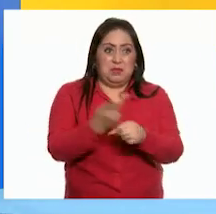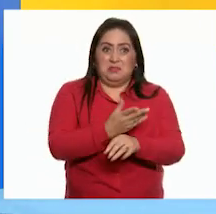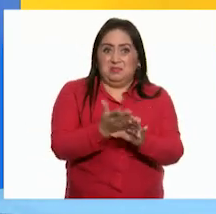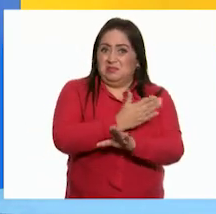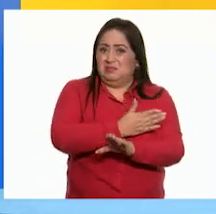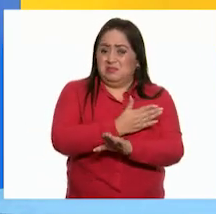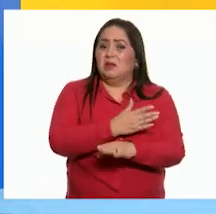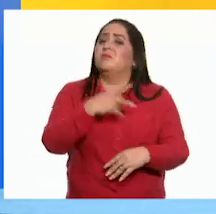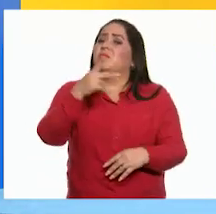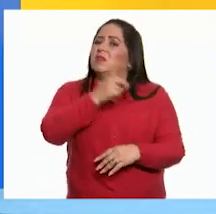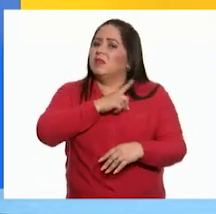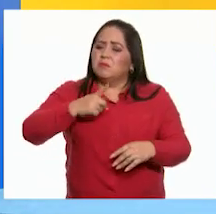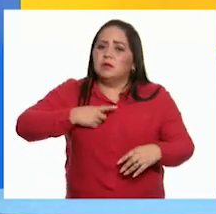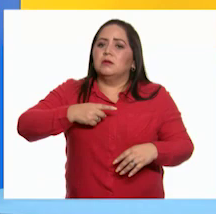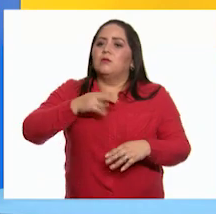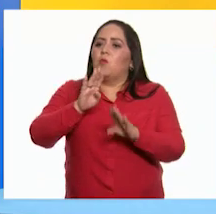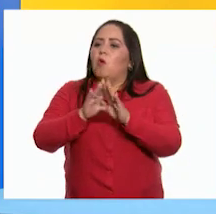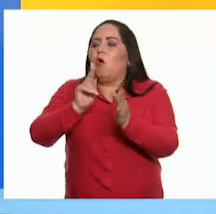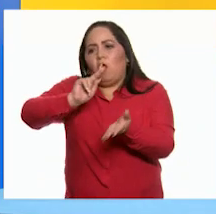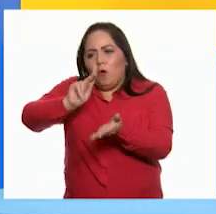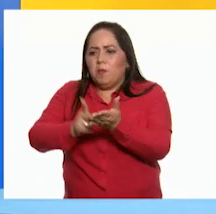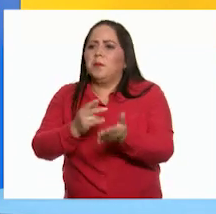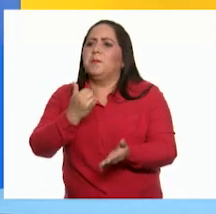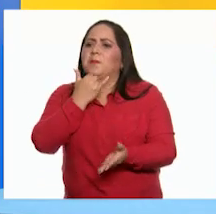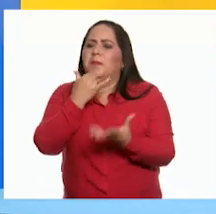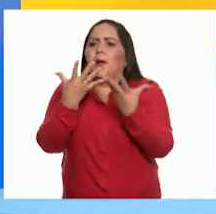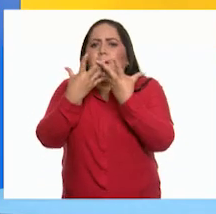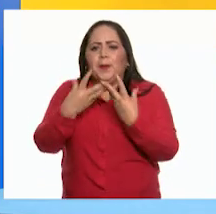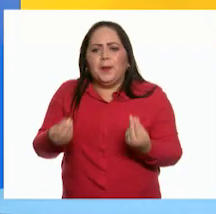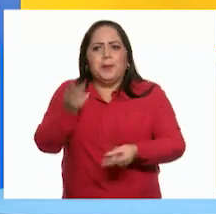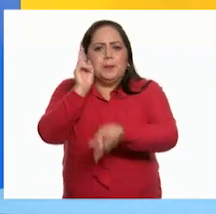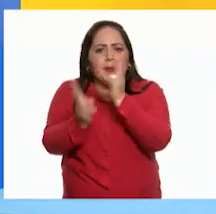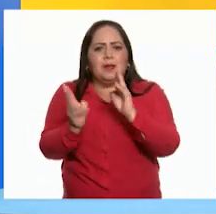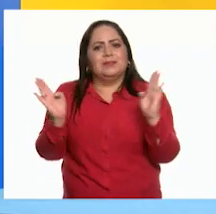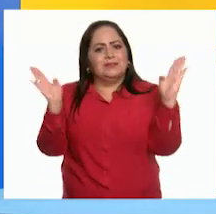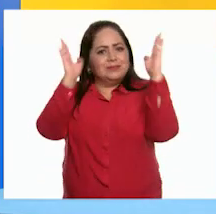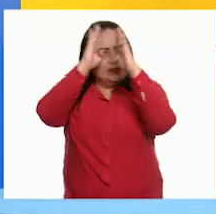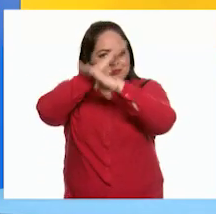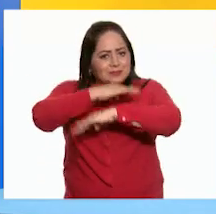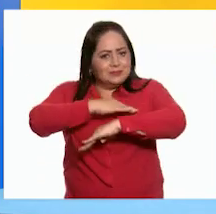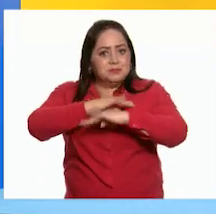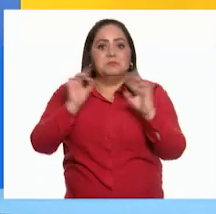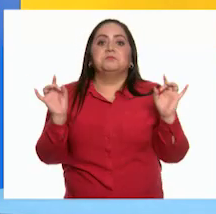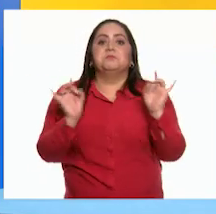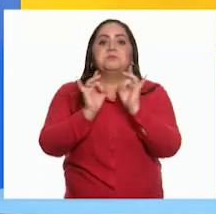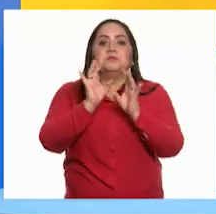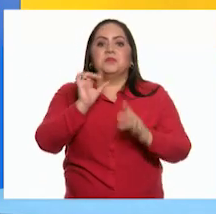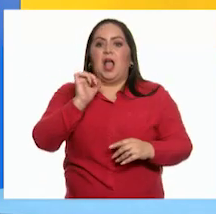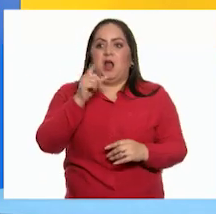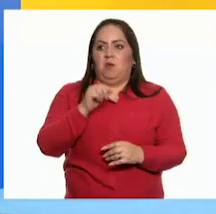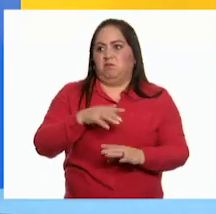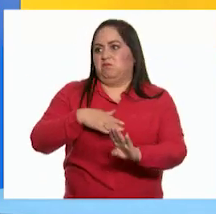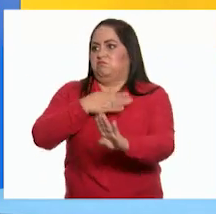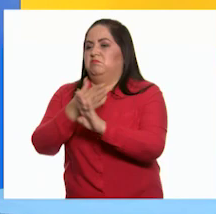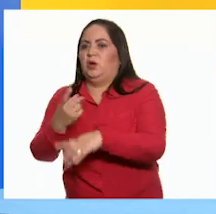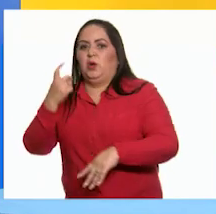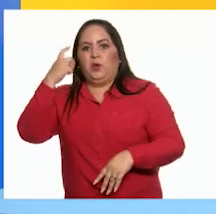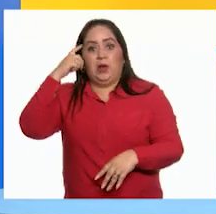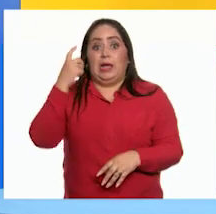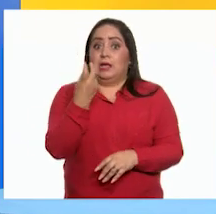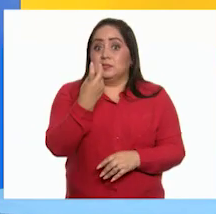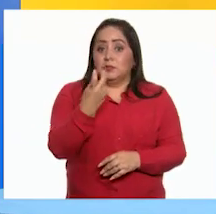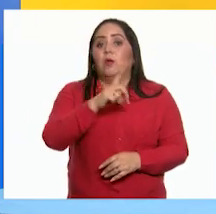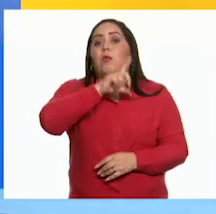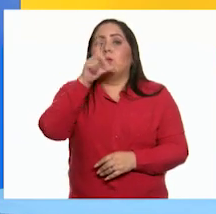Es importante buscar el diálogo Y una solución O reconciliación En caso de que hayas ofendido De esta